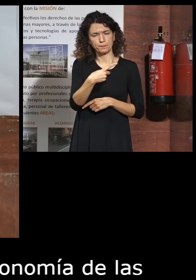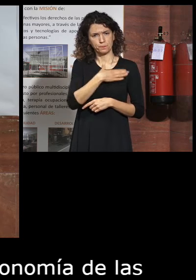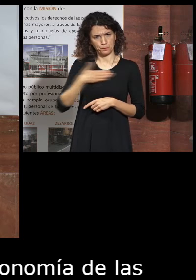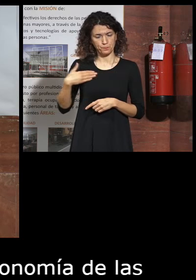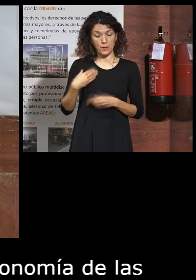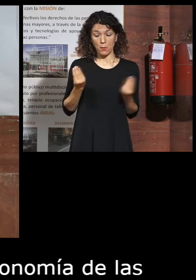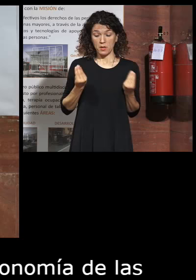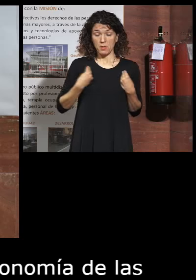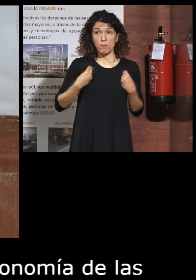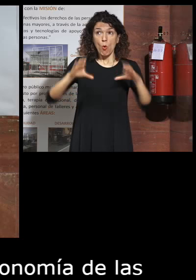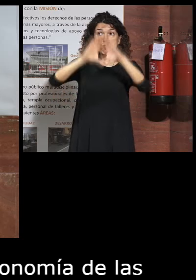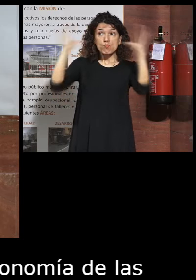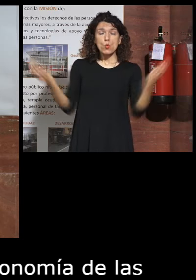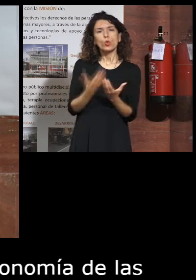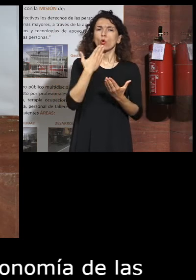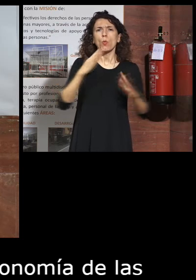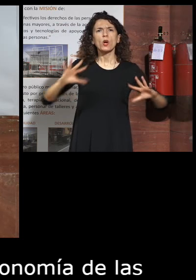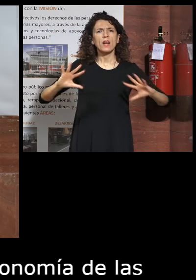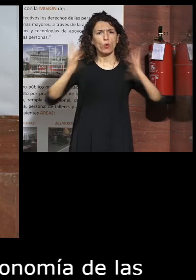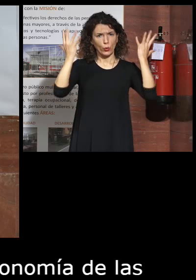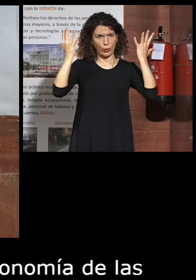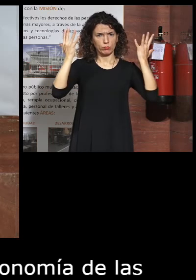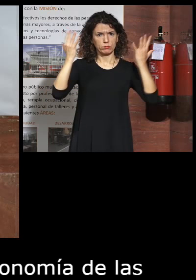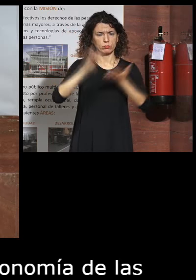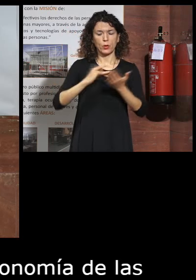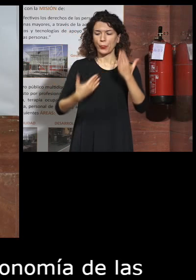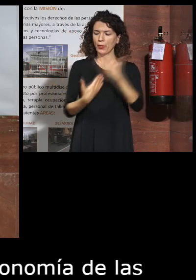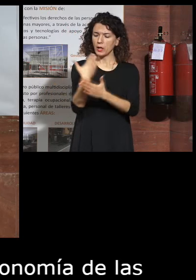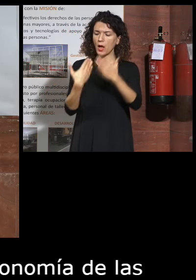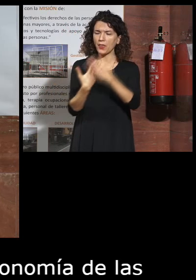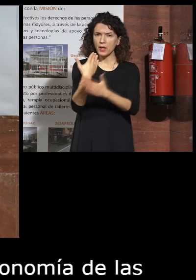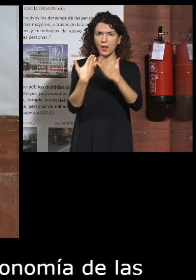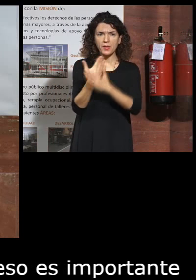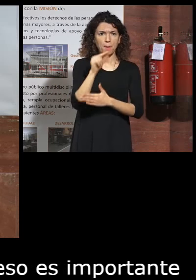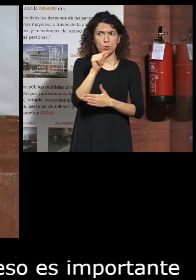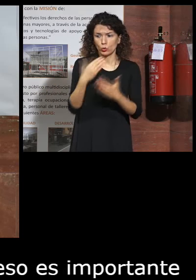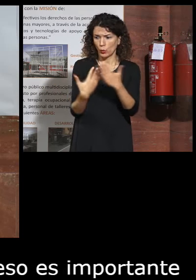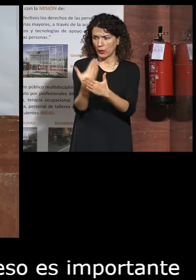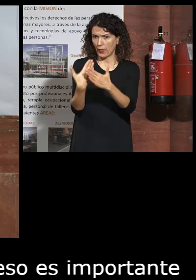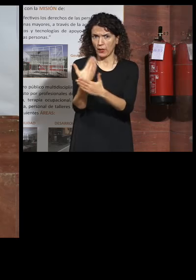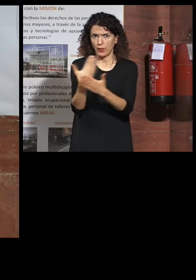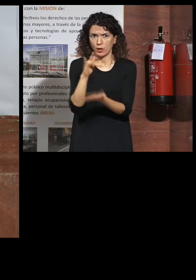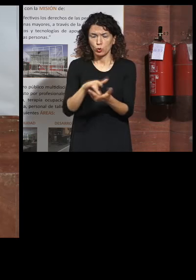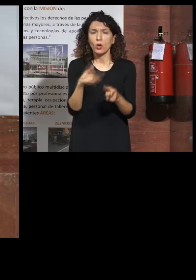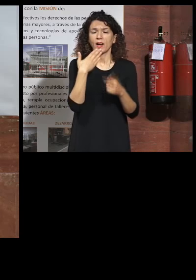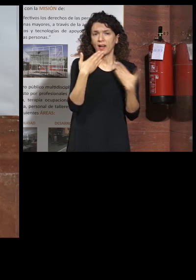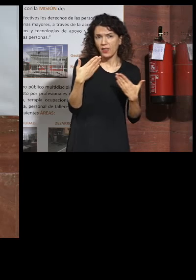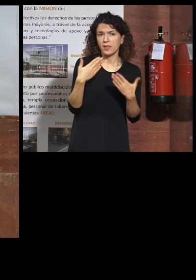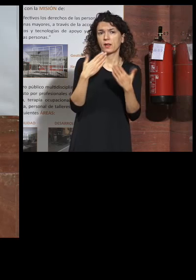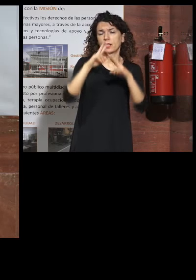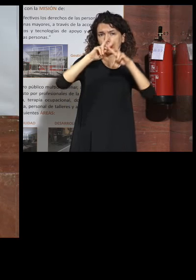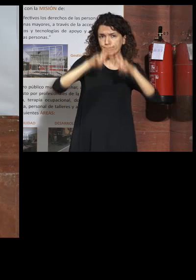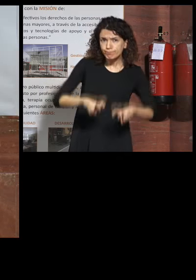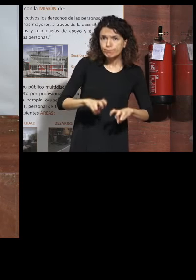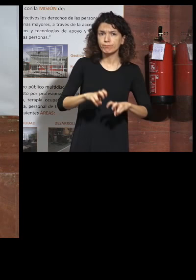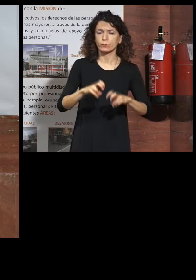vivimos un mundo, una revolución que se produce día a día, minuto a minuto gracias a estudios, a investigadores, al progreso